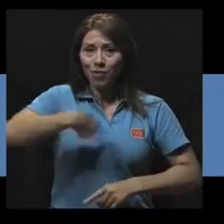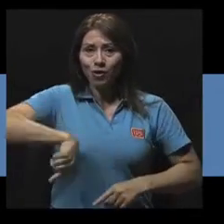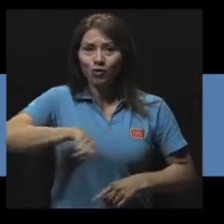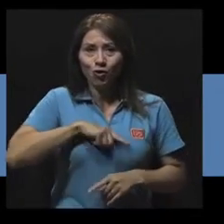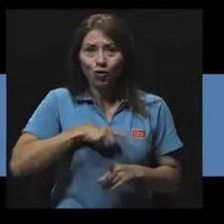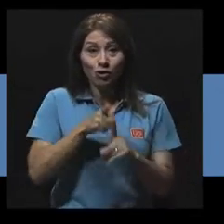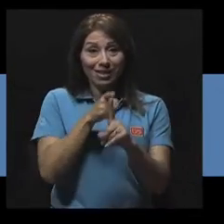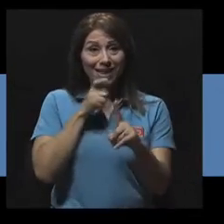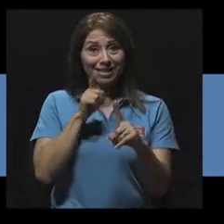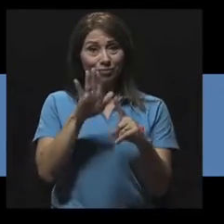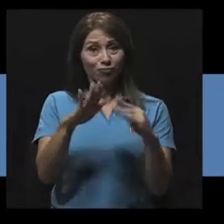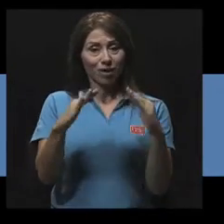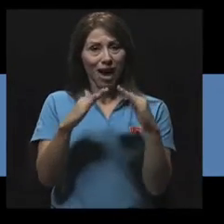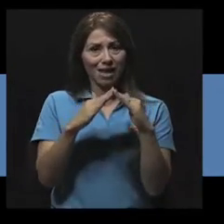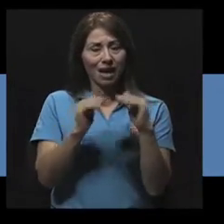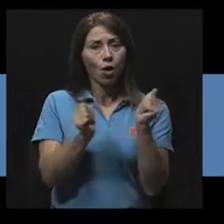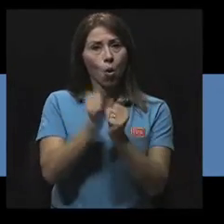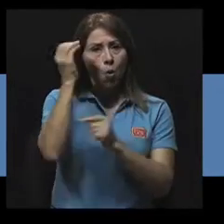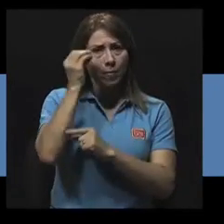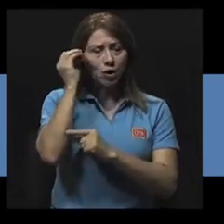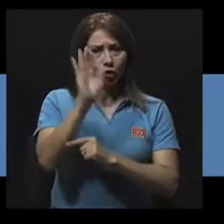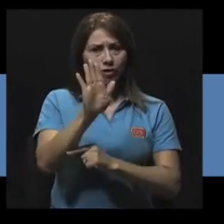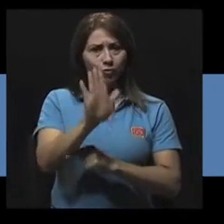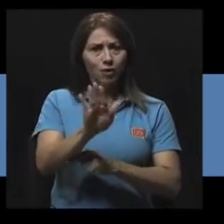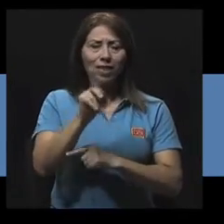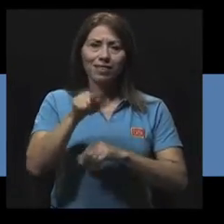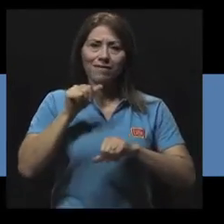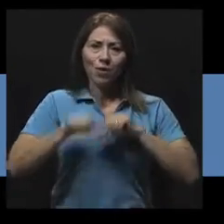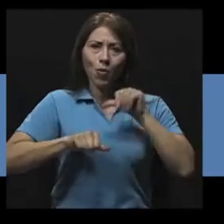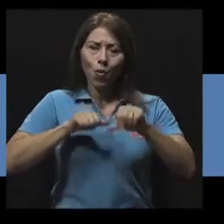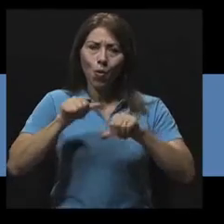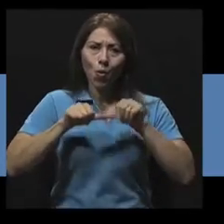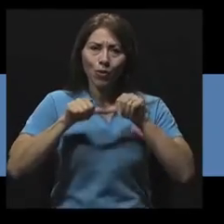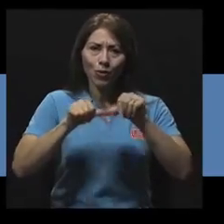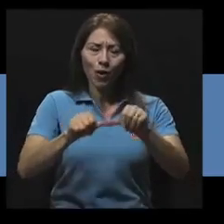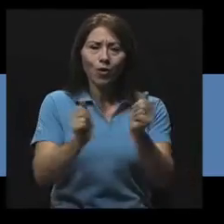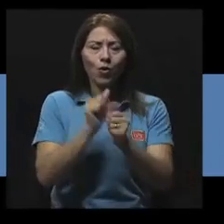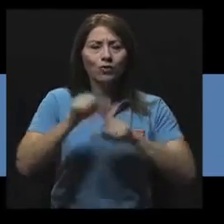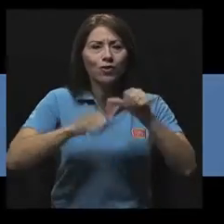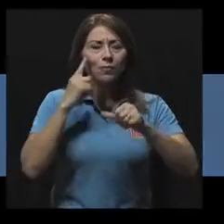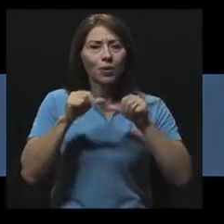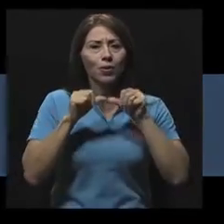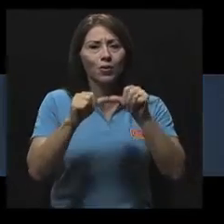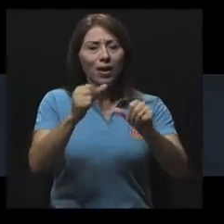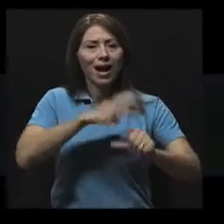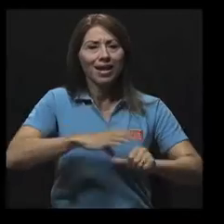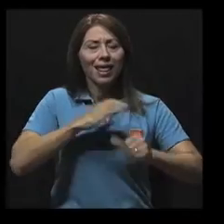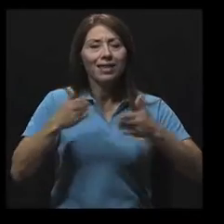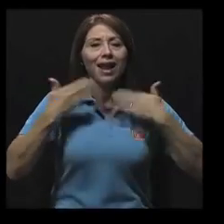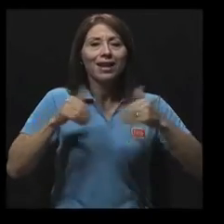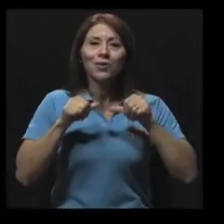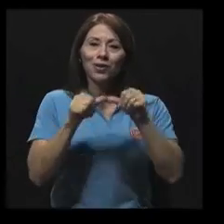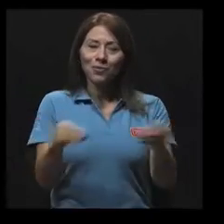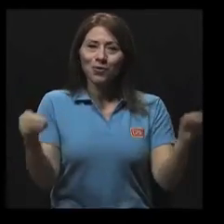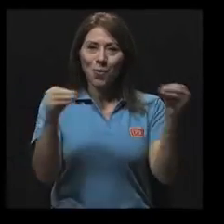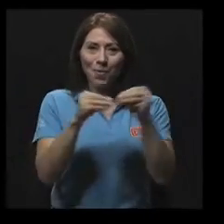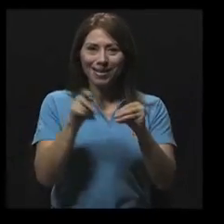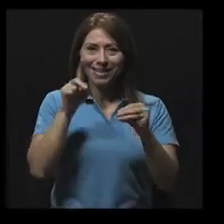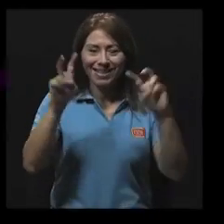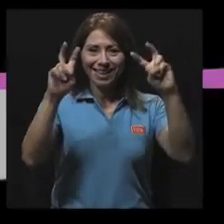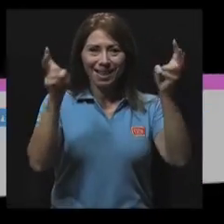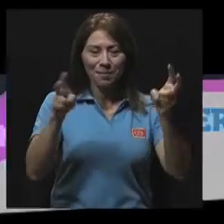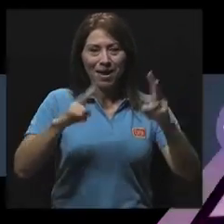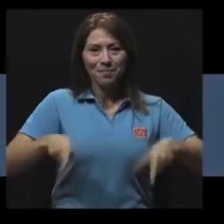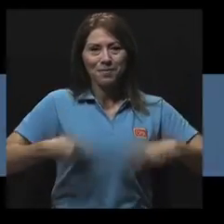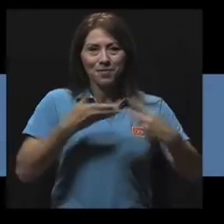nosotros, desde casa y con sus opiniones, debe continuar con su esfuerzo de preservar la calidad del aire. Continuemos con más de